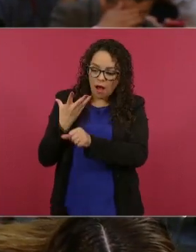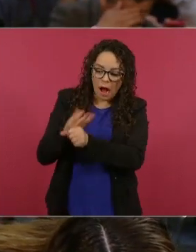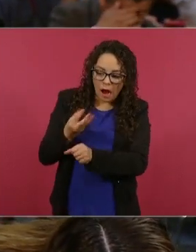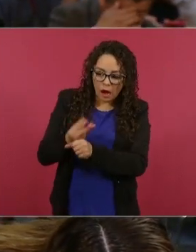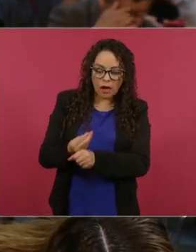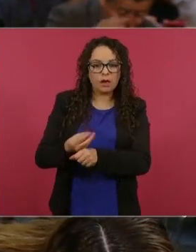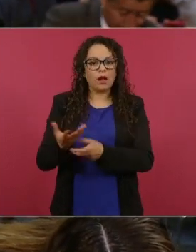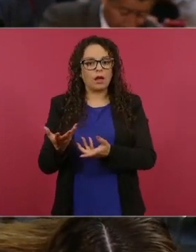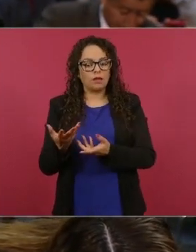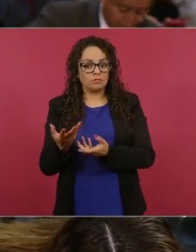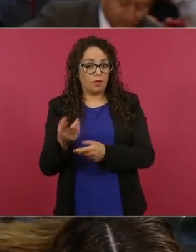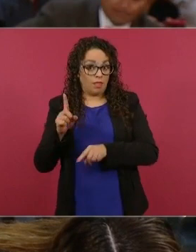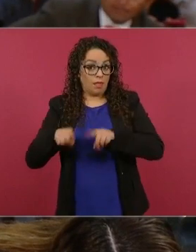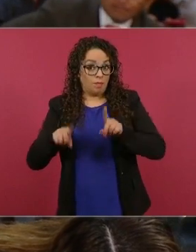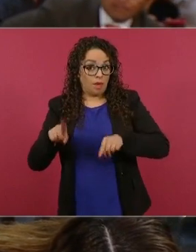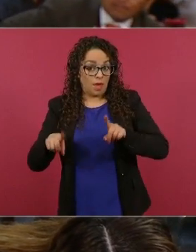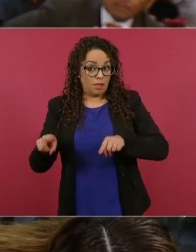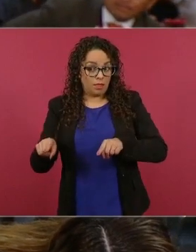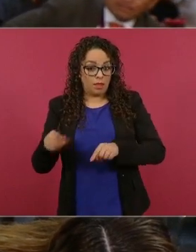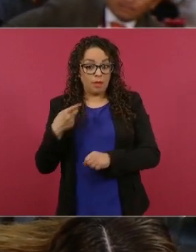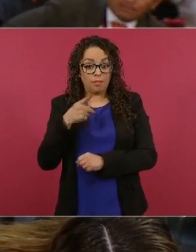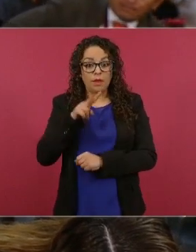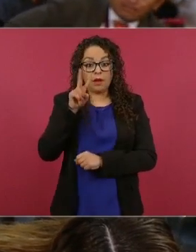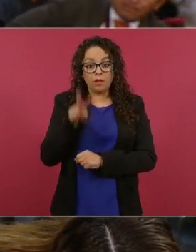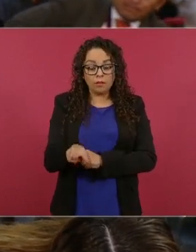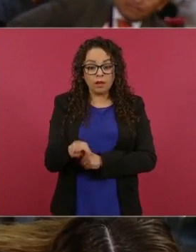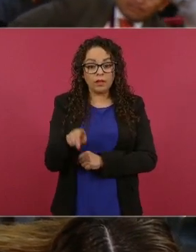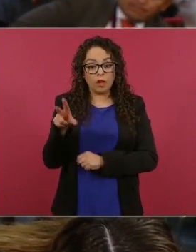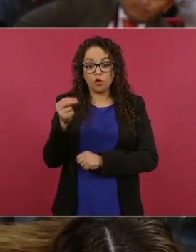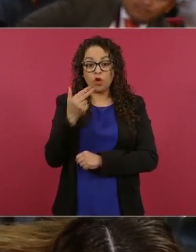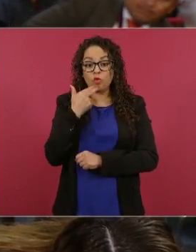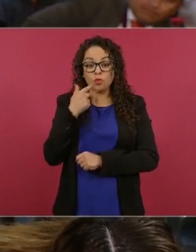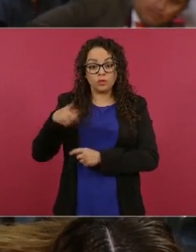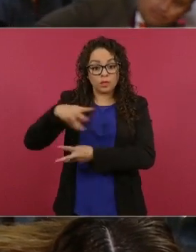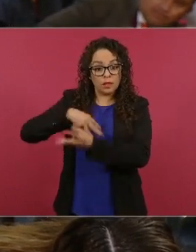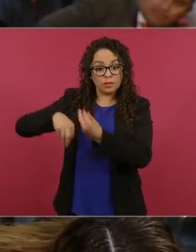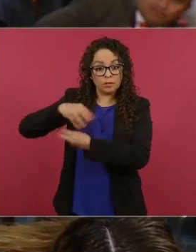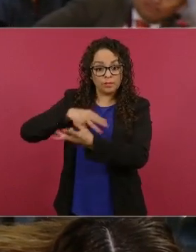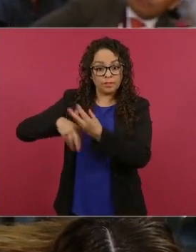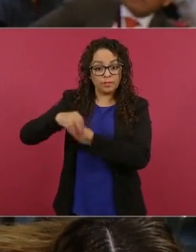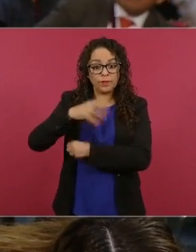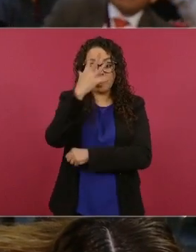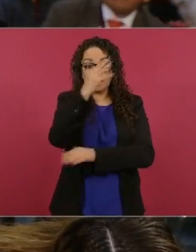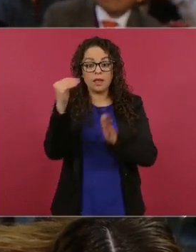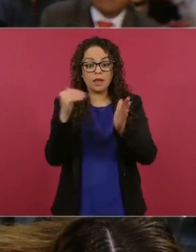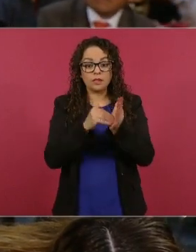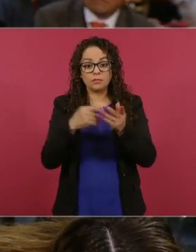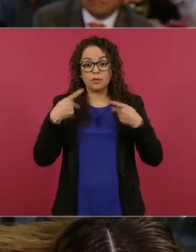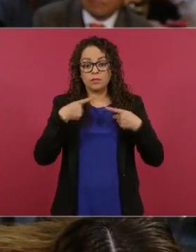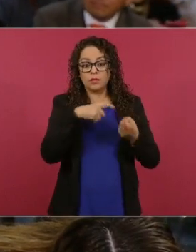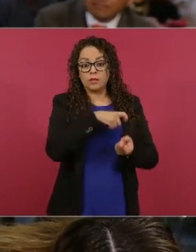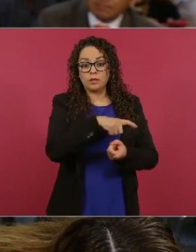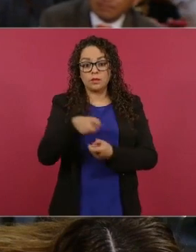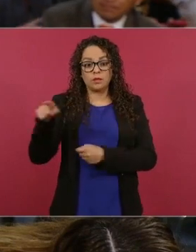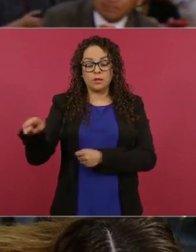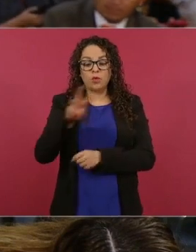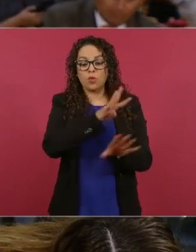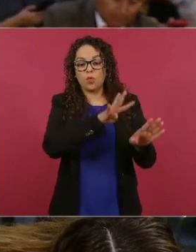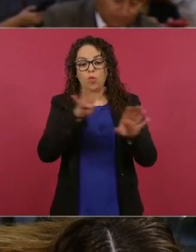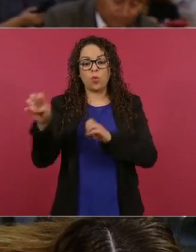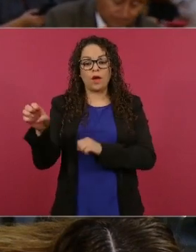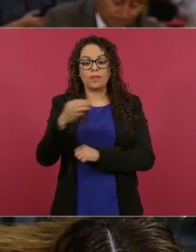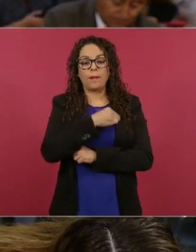de reciclaje afecta más de 10 mil acopiadores de los cuales 400 son integrantes de